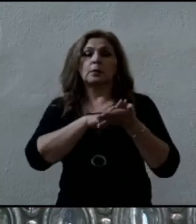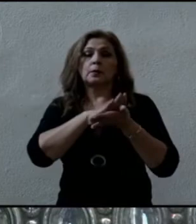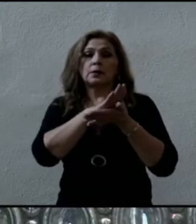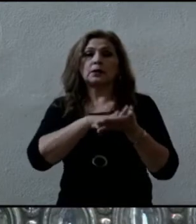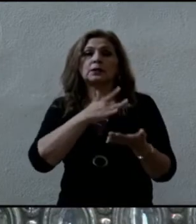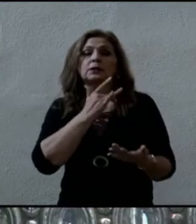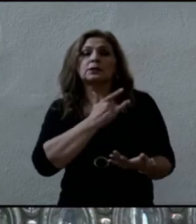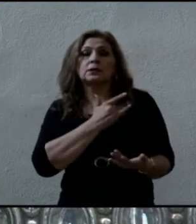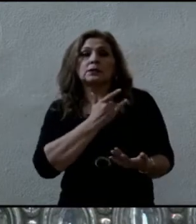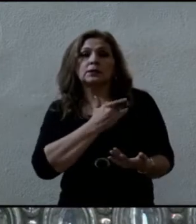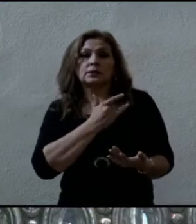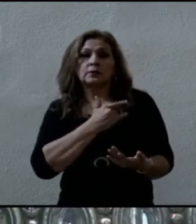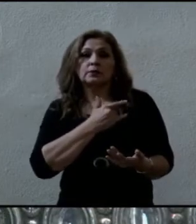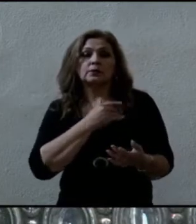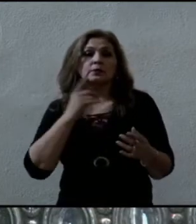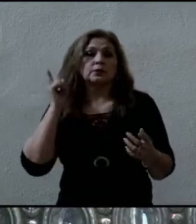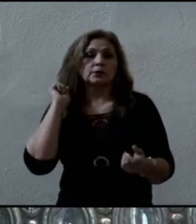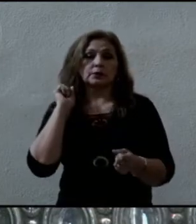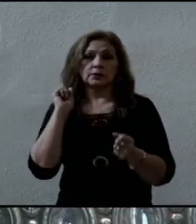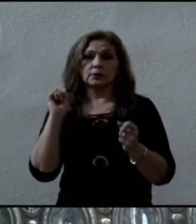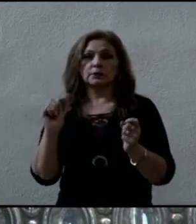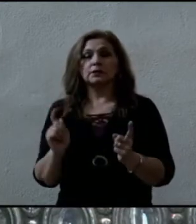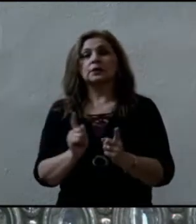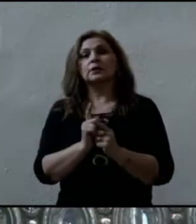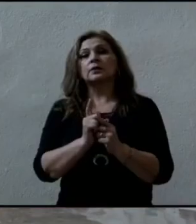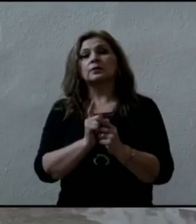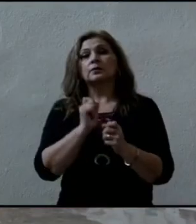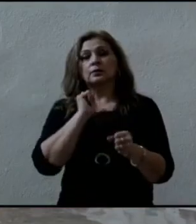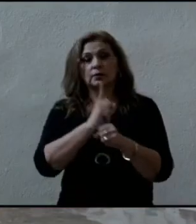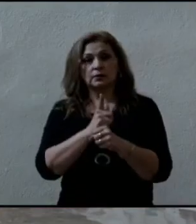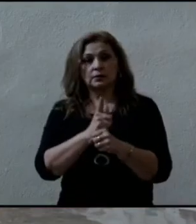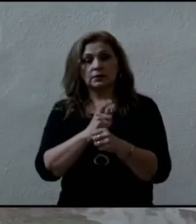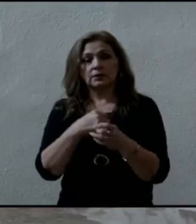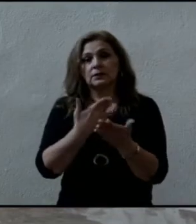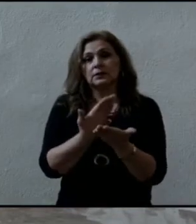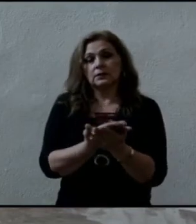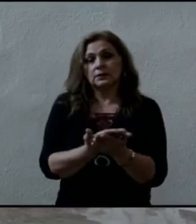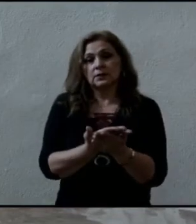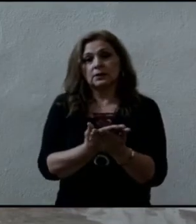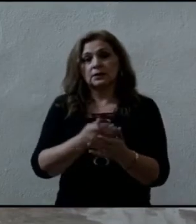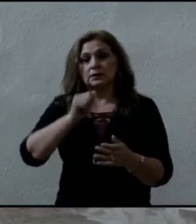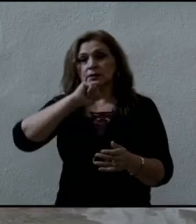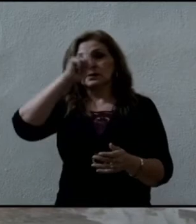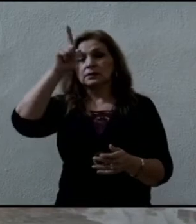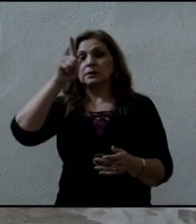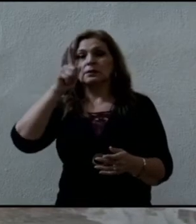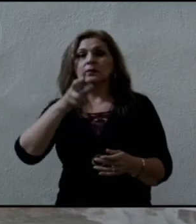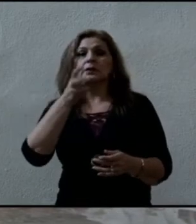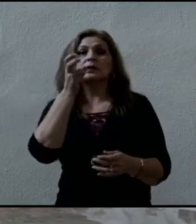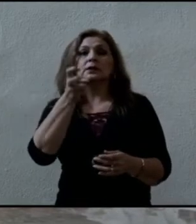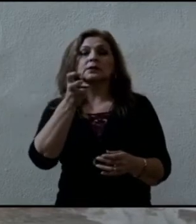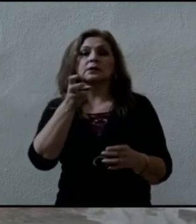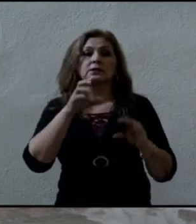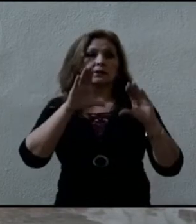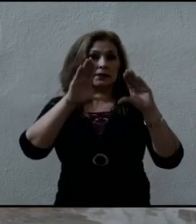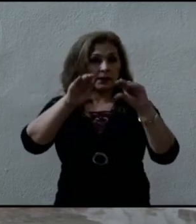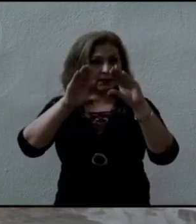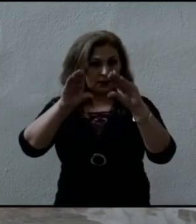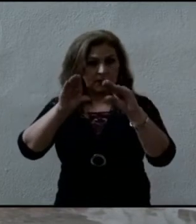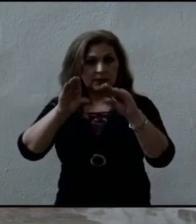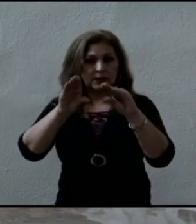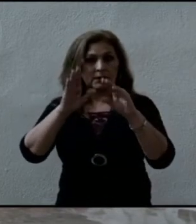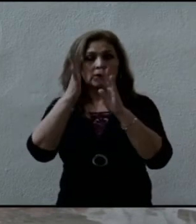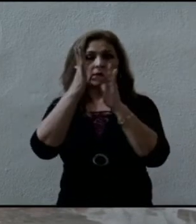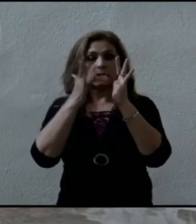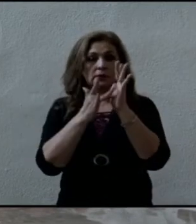y encontrarán descanso en sus almas. Ese es el aprendizaje, mirar el corazón de